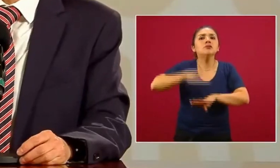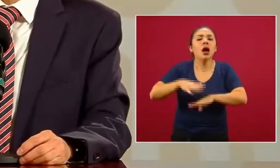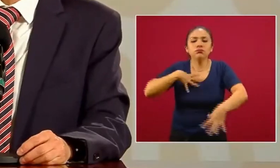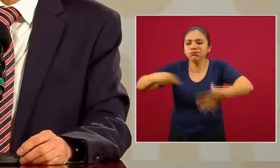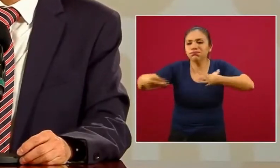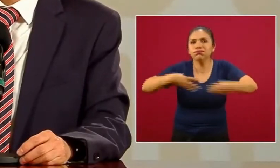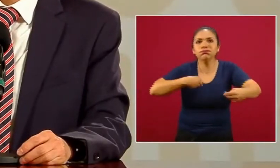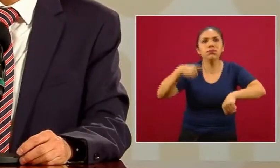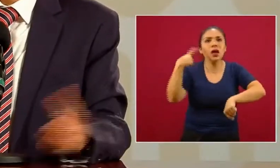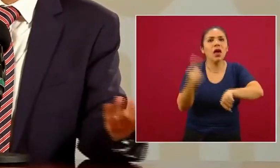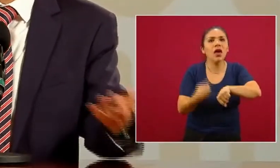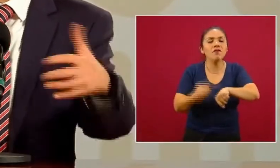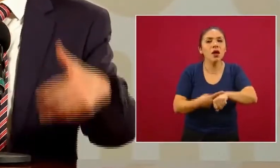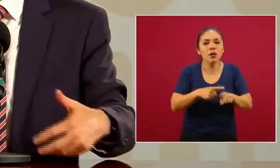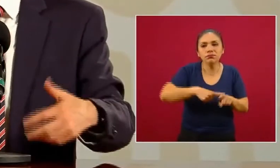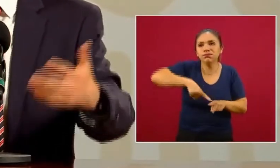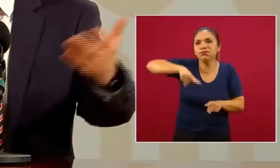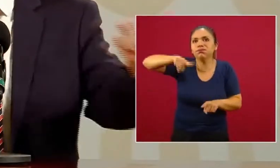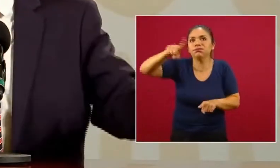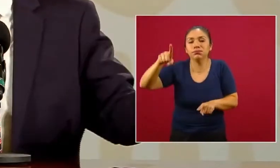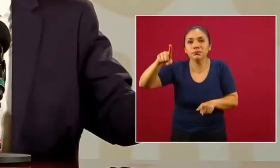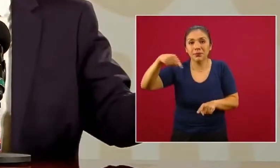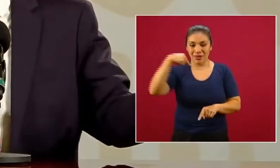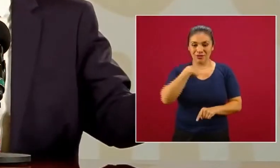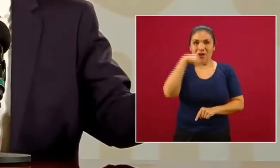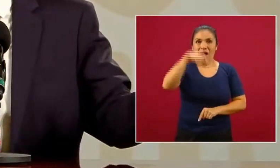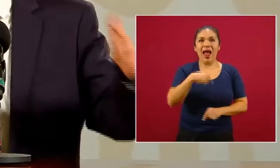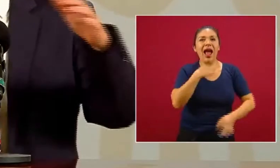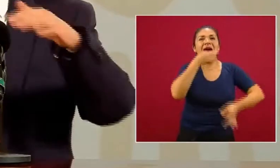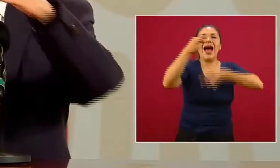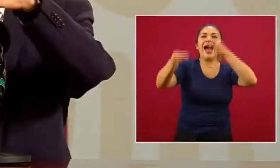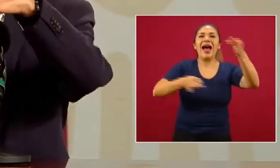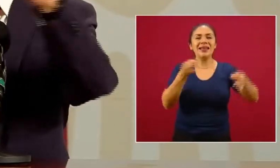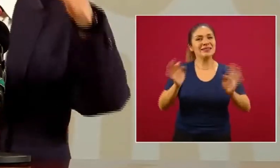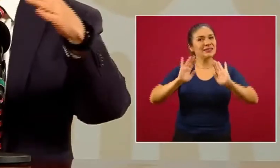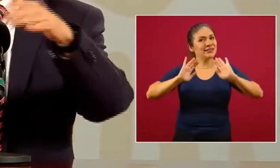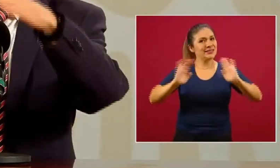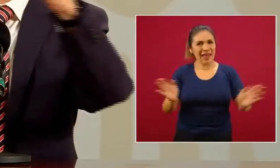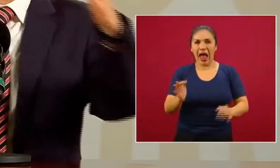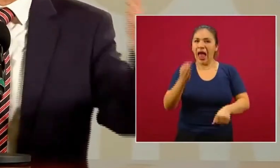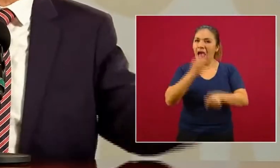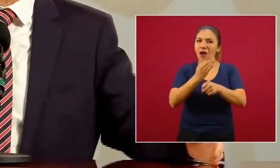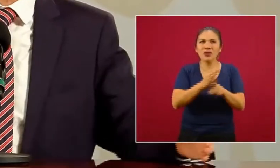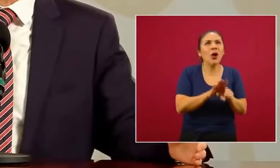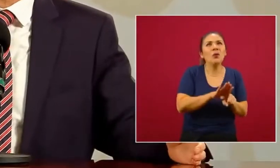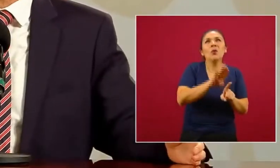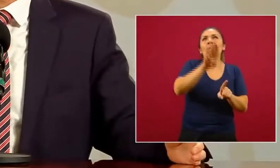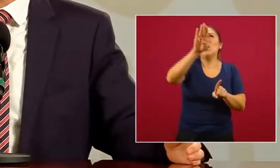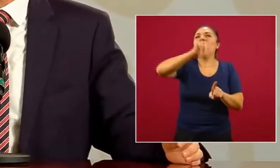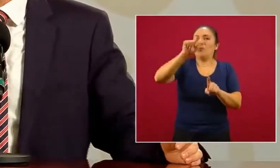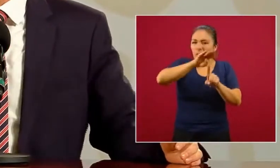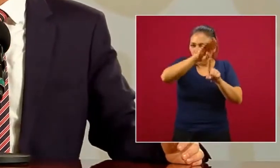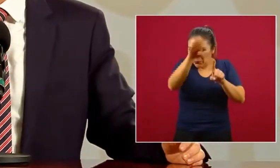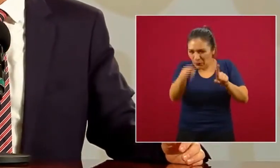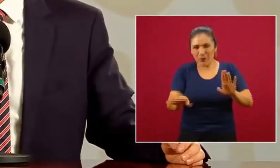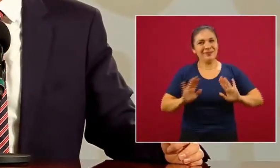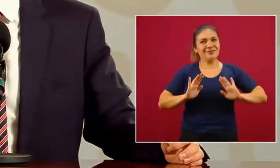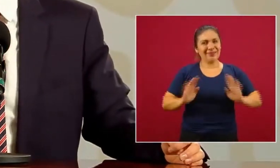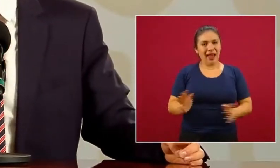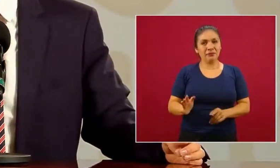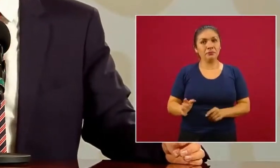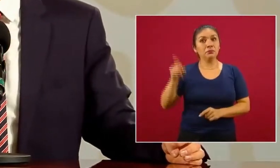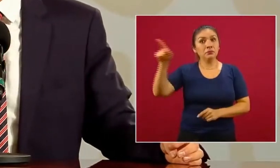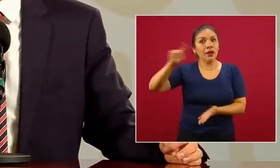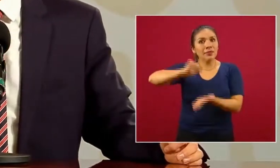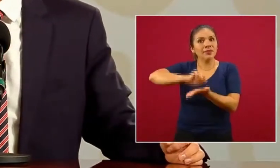epidémica. Entonces, si aquí damos un mensaje a la nación diciendo, ya estamos en el pico, vamos para abajo, la sociedad